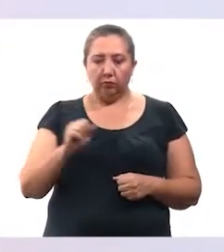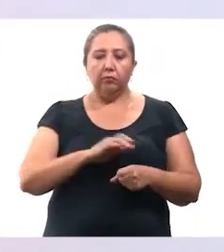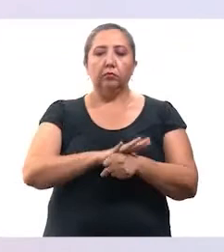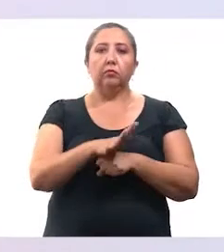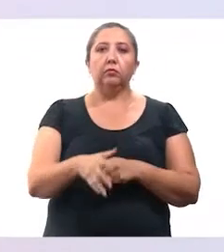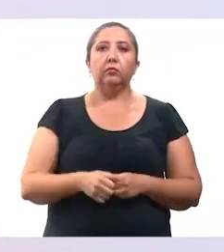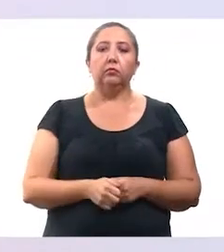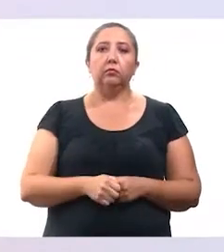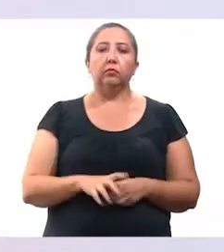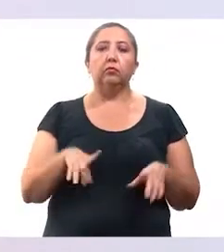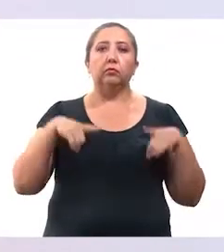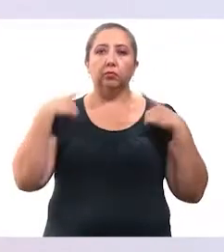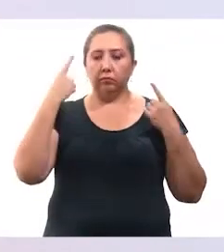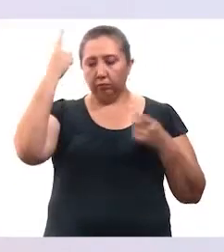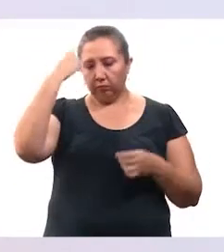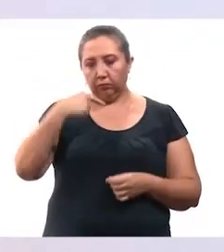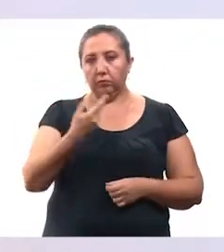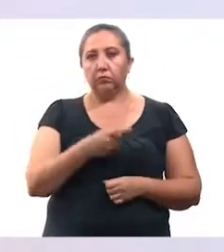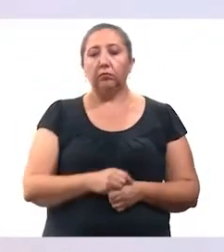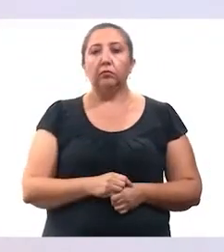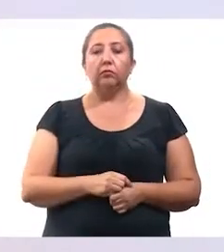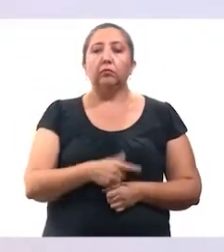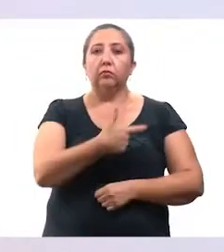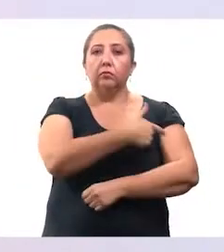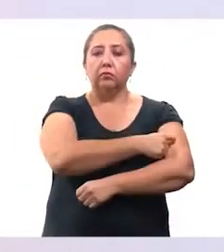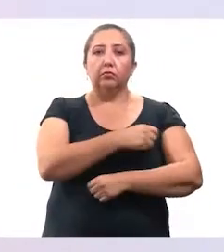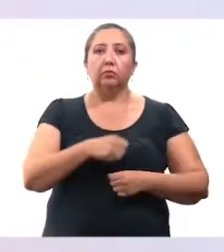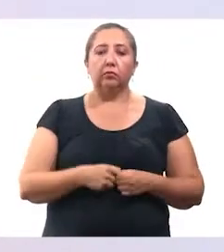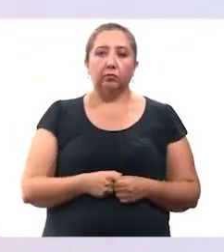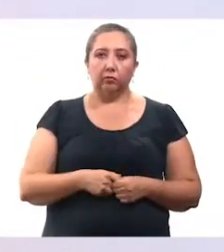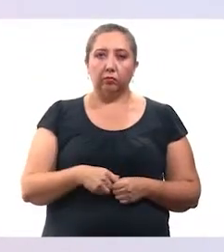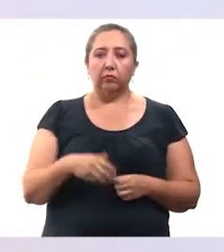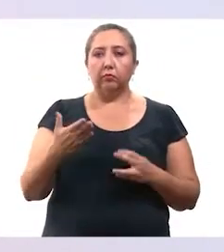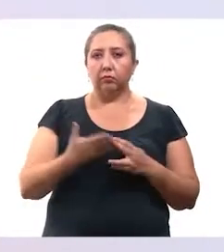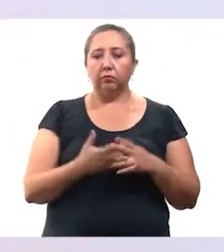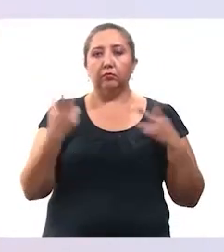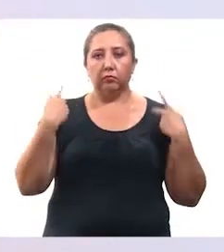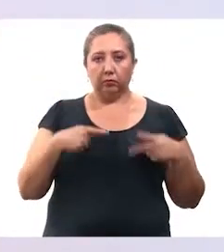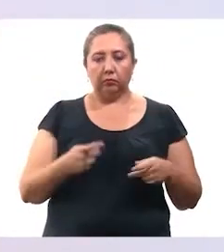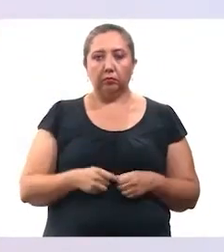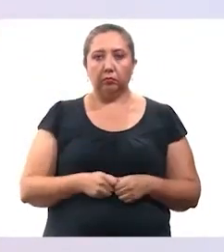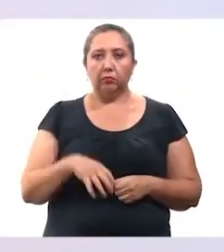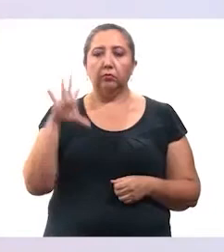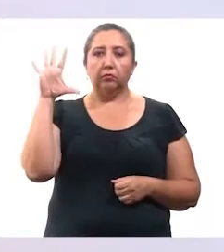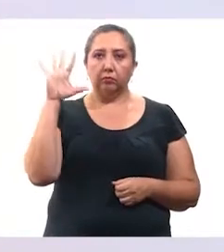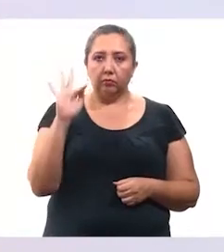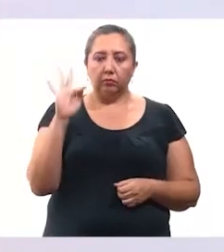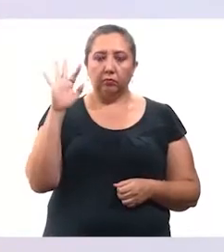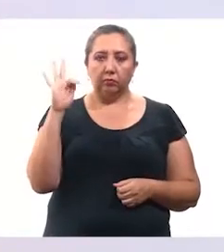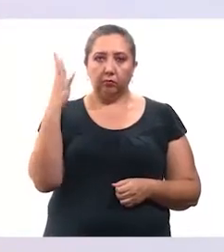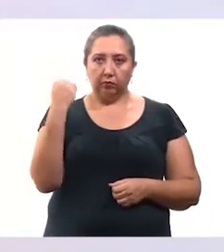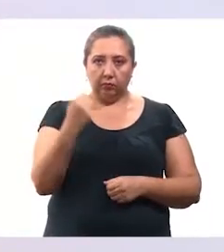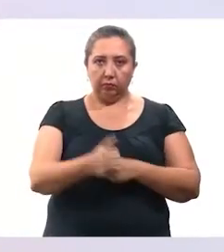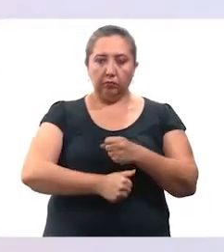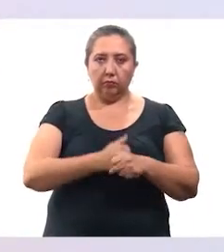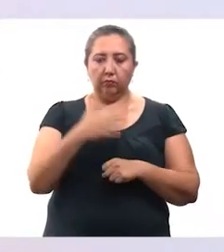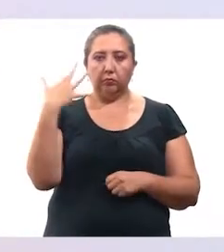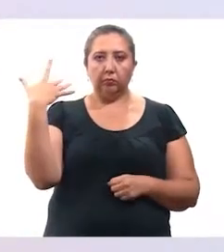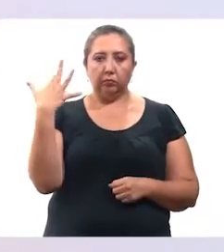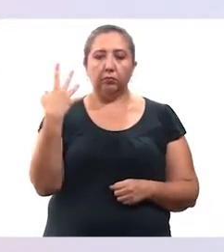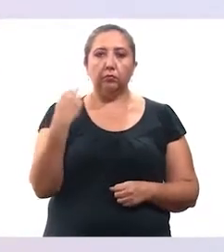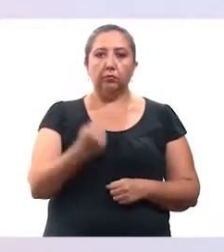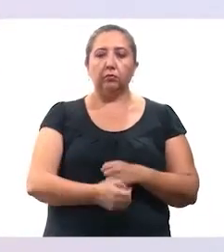bakunate al coronavirus, timako ian 40 tak 49, yetel 50 tak 59 javo, ti 26 mektan kajo,